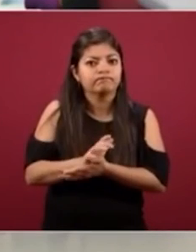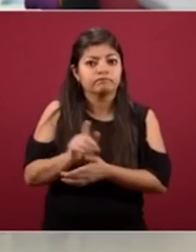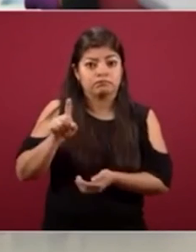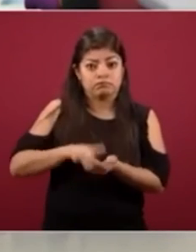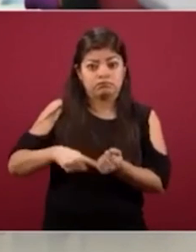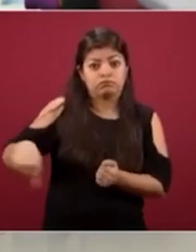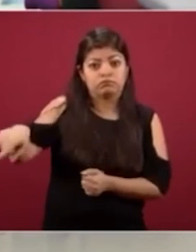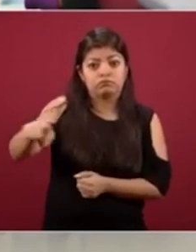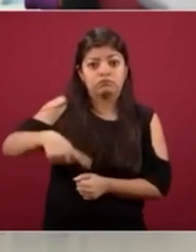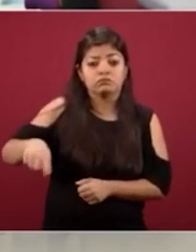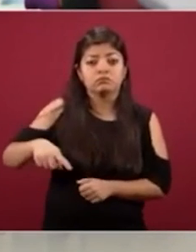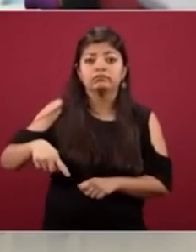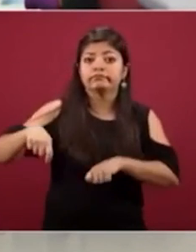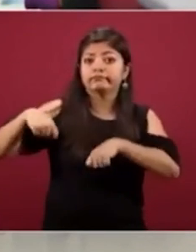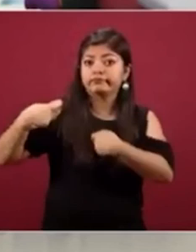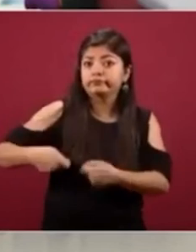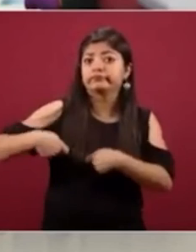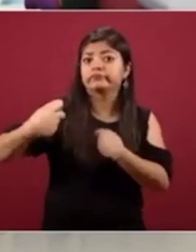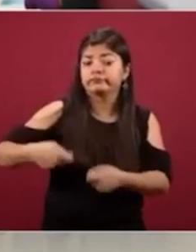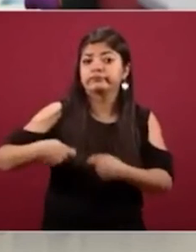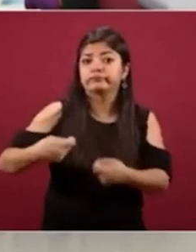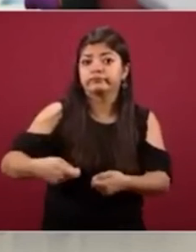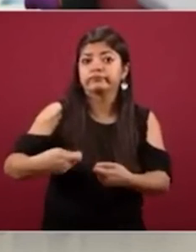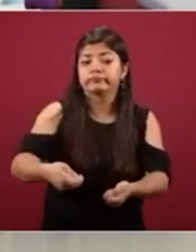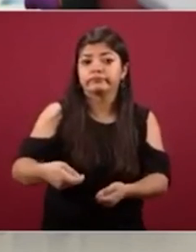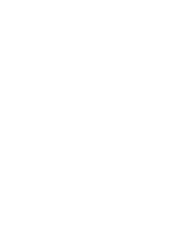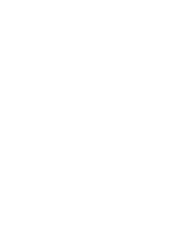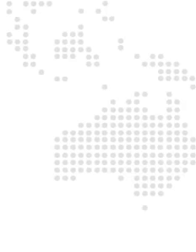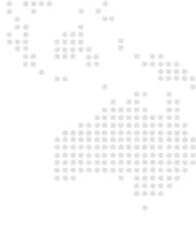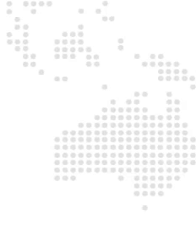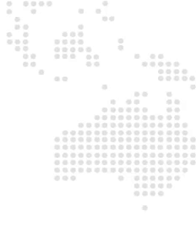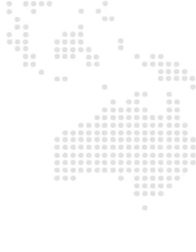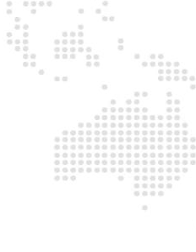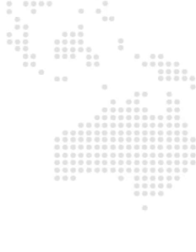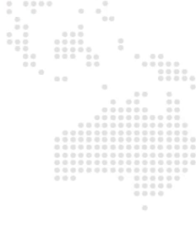condenados los pueblos indígenas de México.